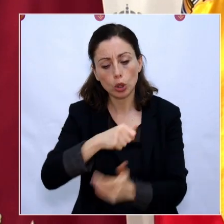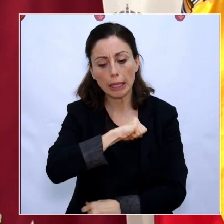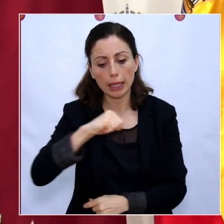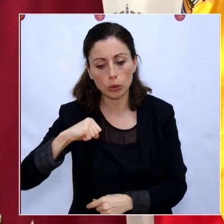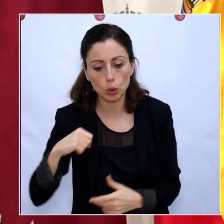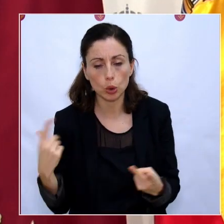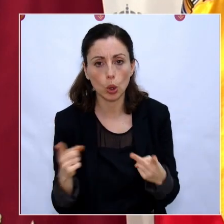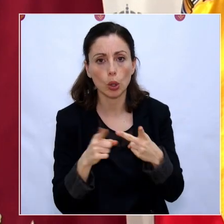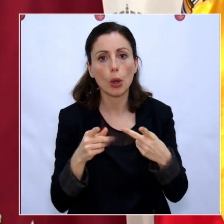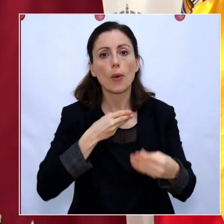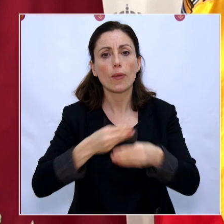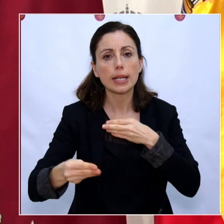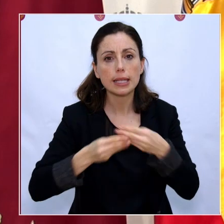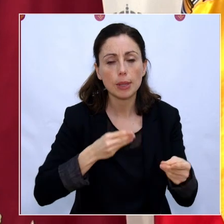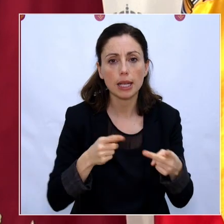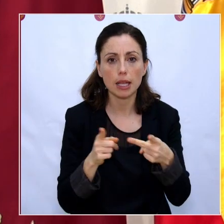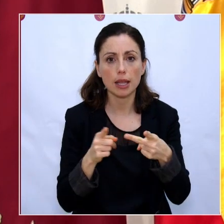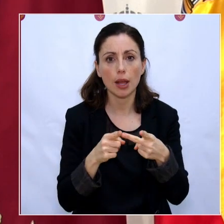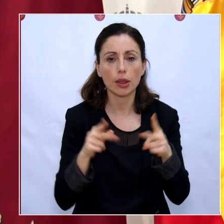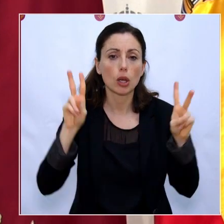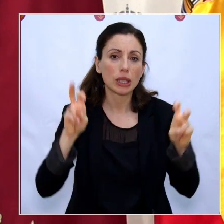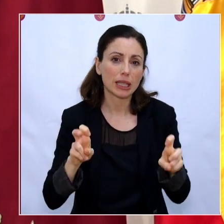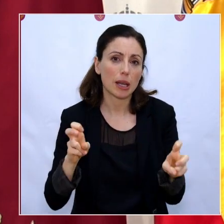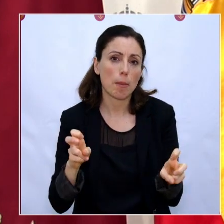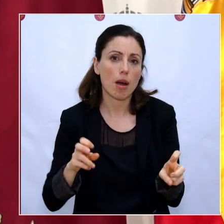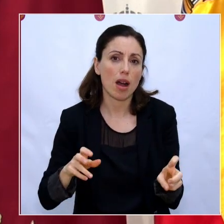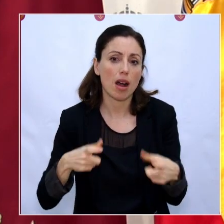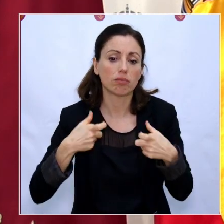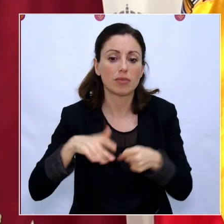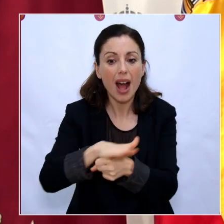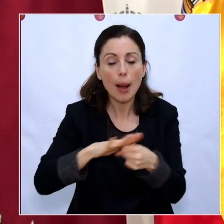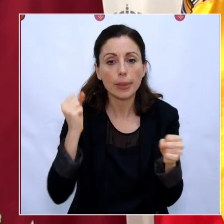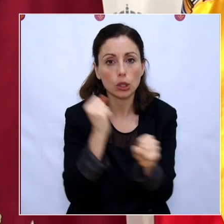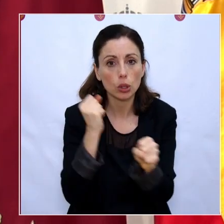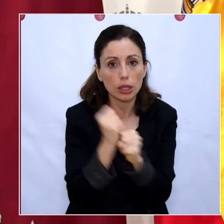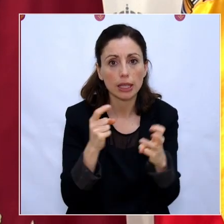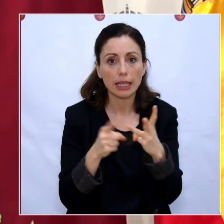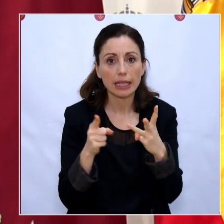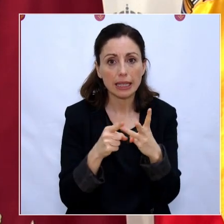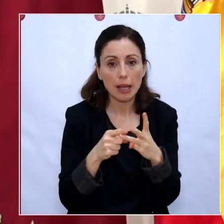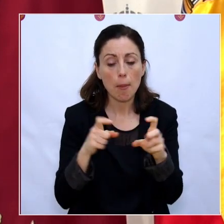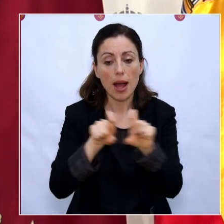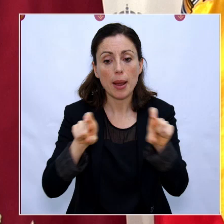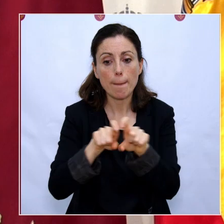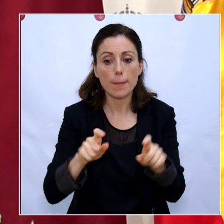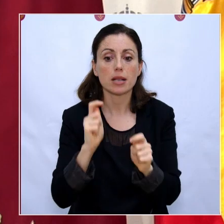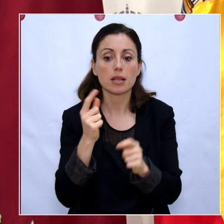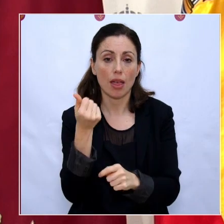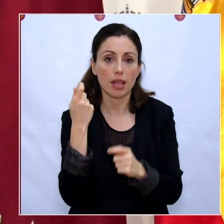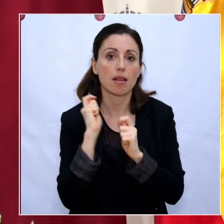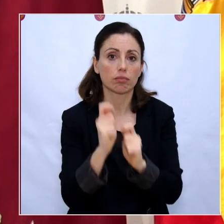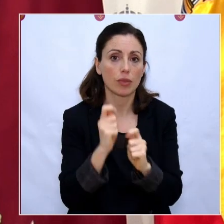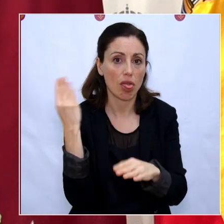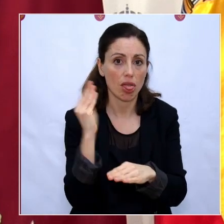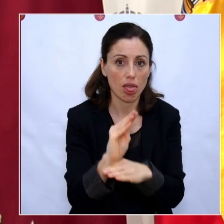una flexibilización del mercado laboral cuando hablan de la necesidad de mayor liquidez para esas empresas cuando hablan de la